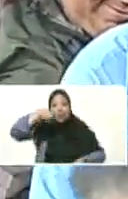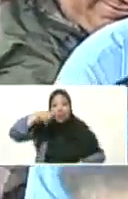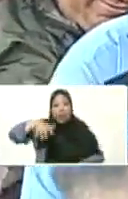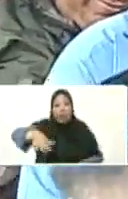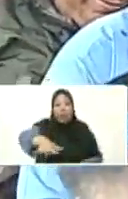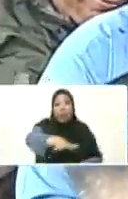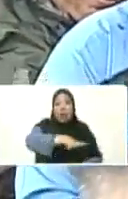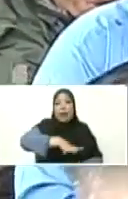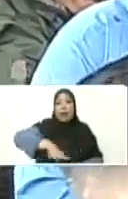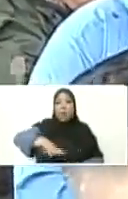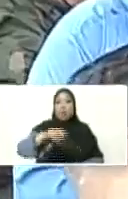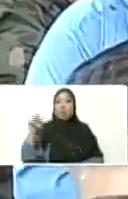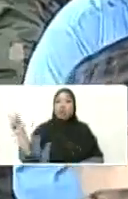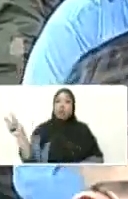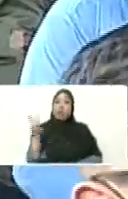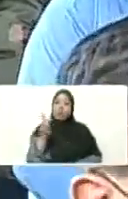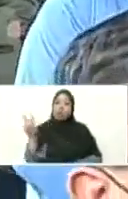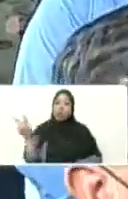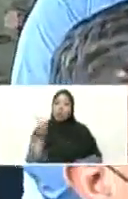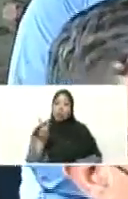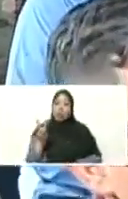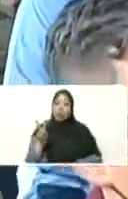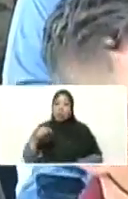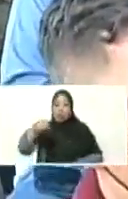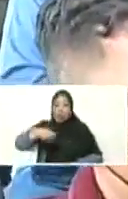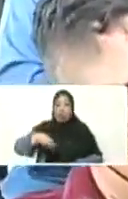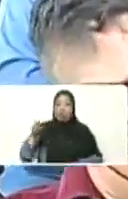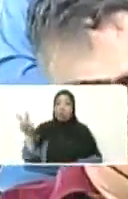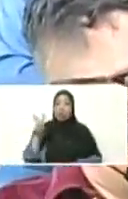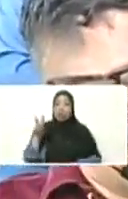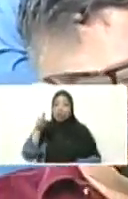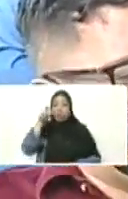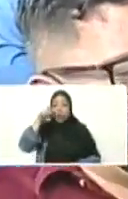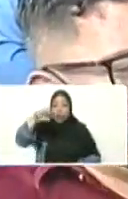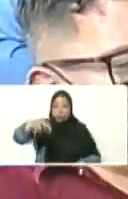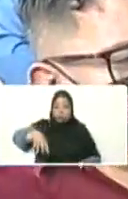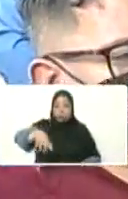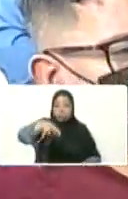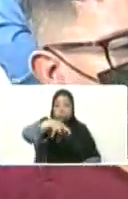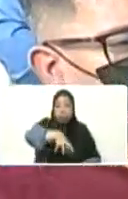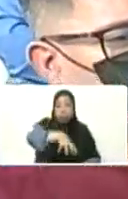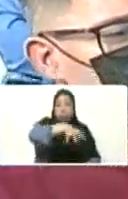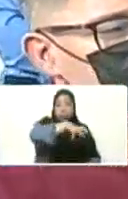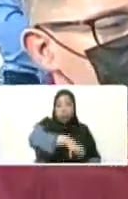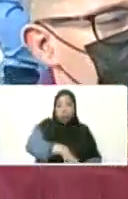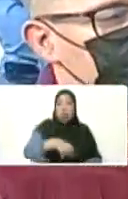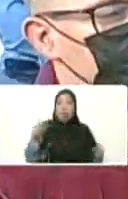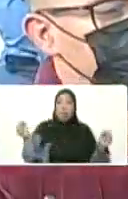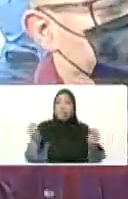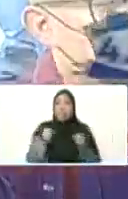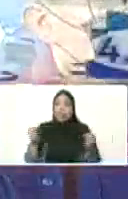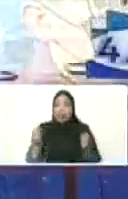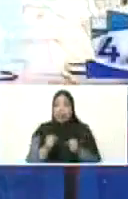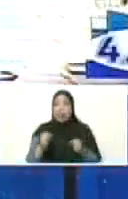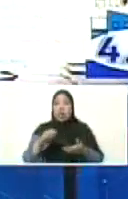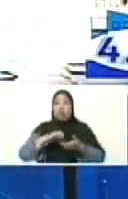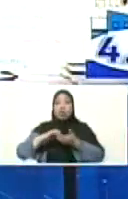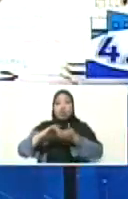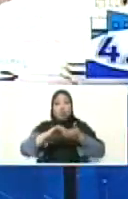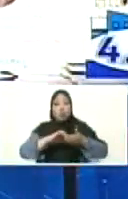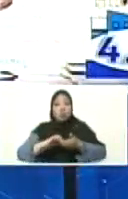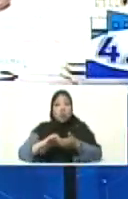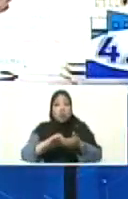enteras, desde el llano venezolano se vinieron, desde los Andes, desde el